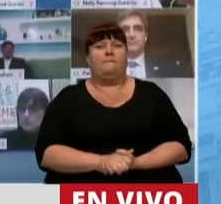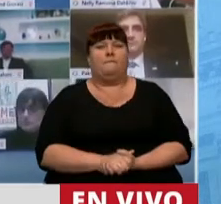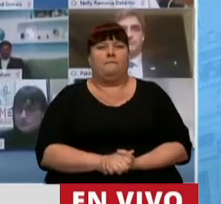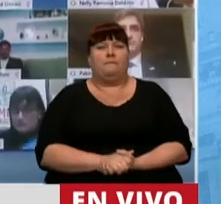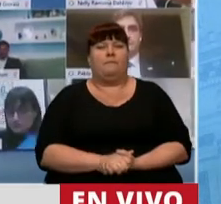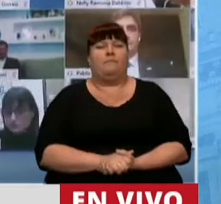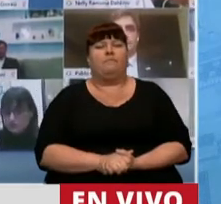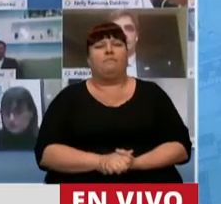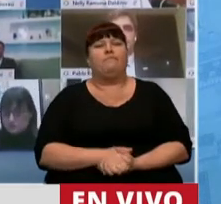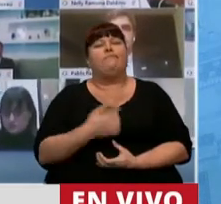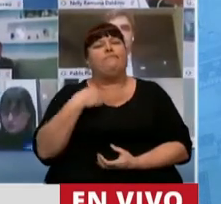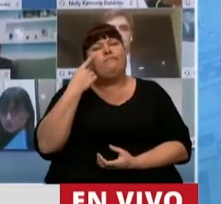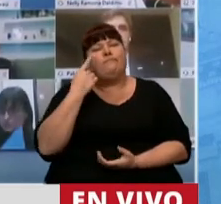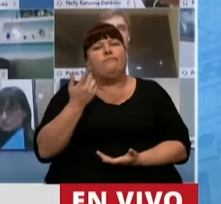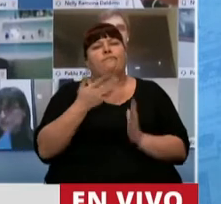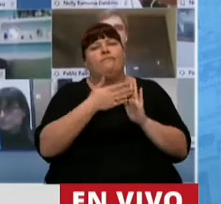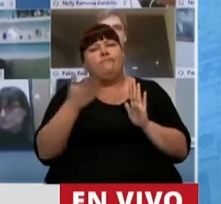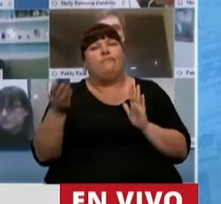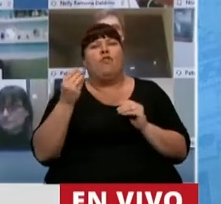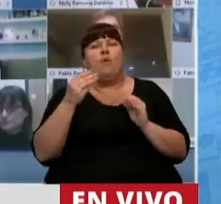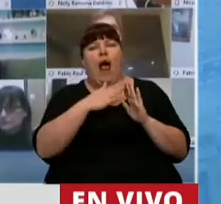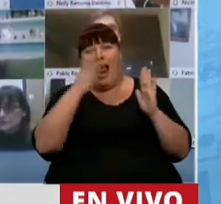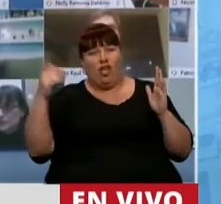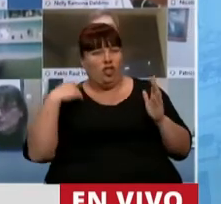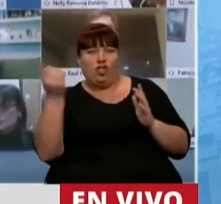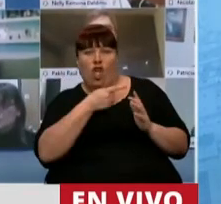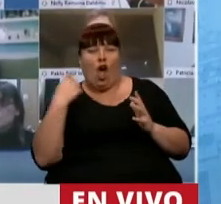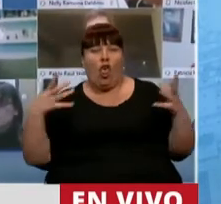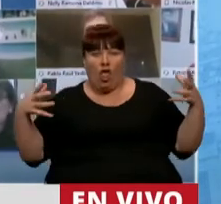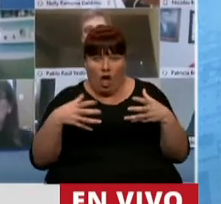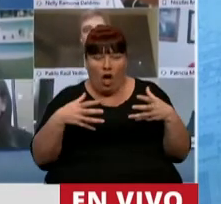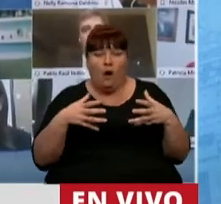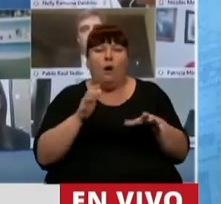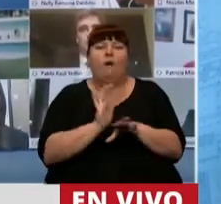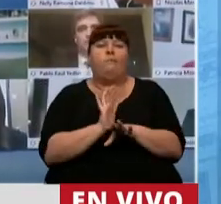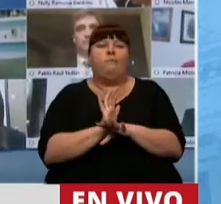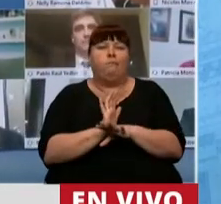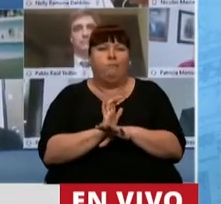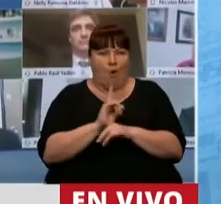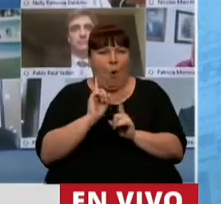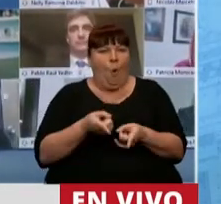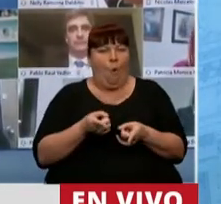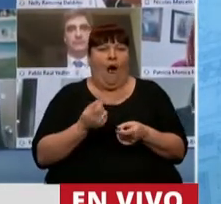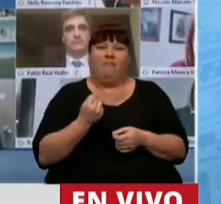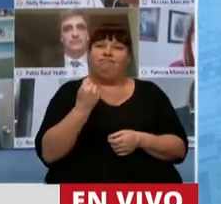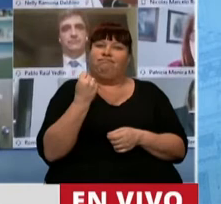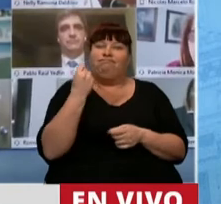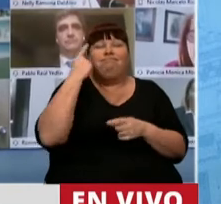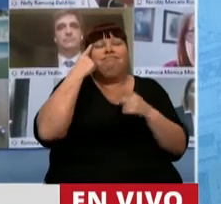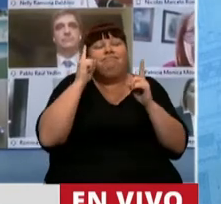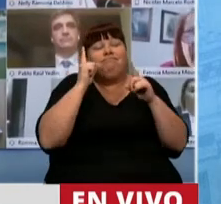Y veíamos cómo el ánimo de todos seguía con esa actitud